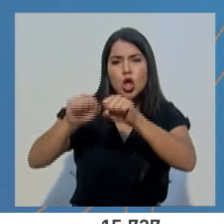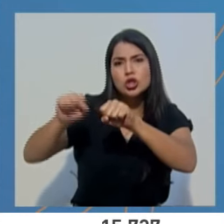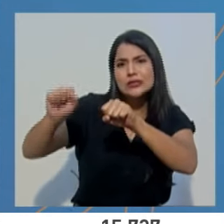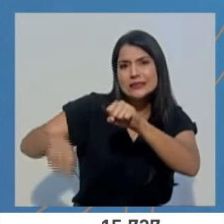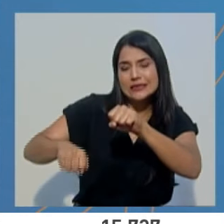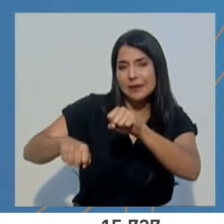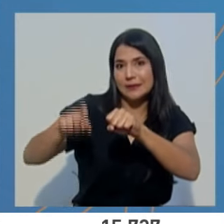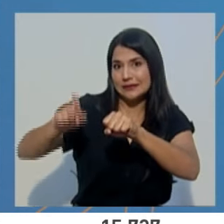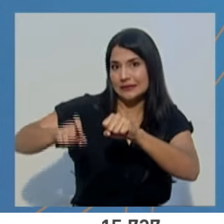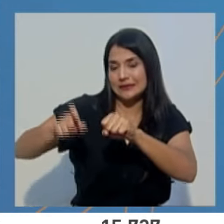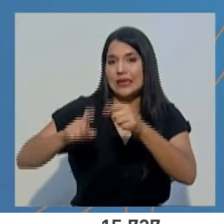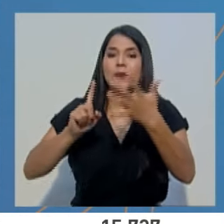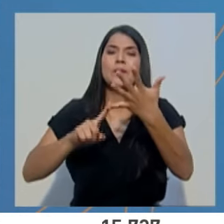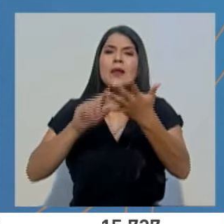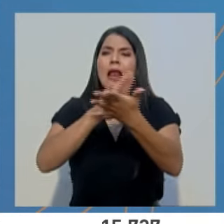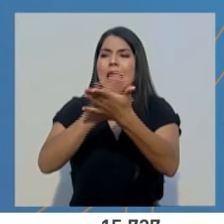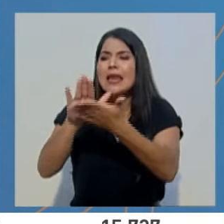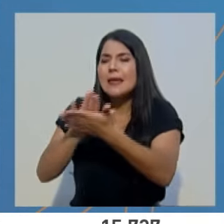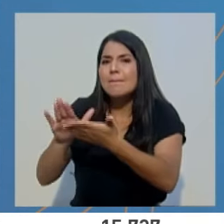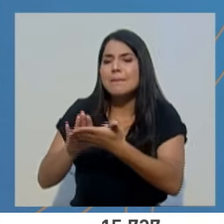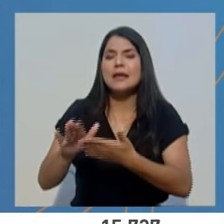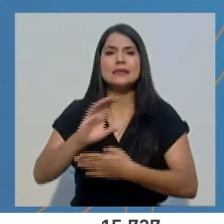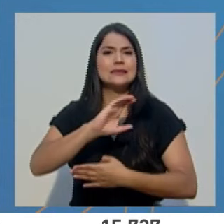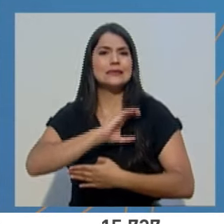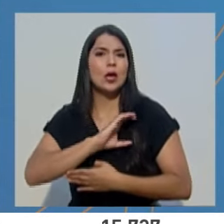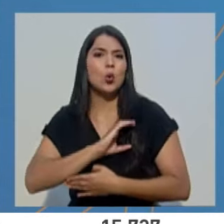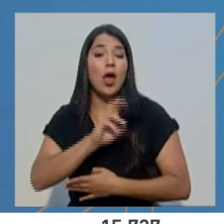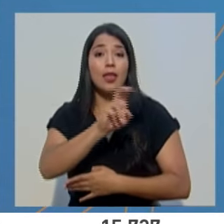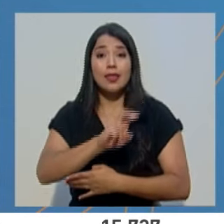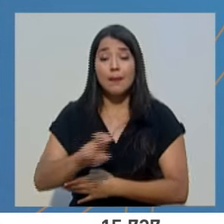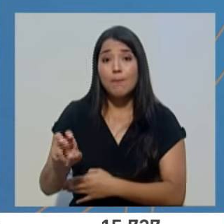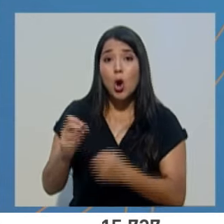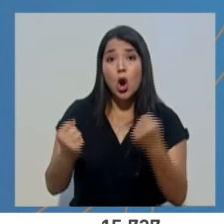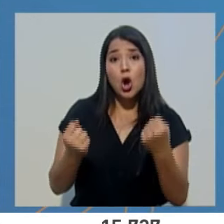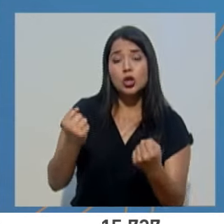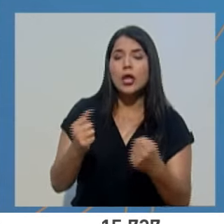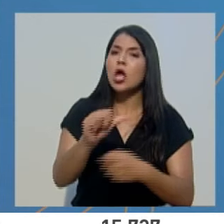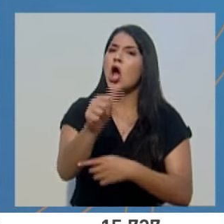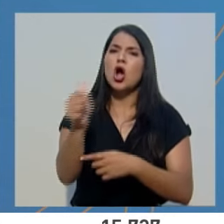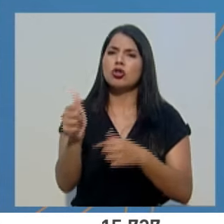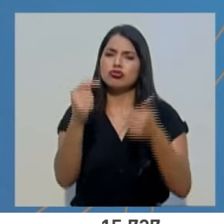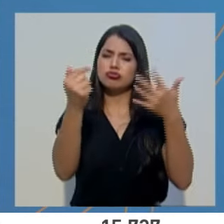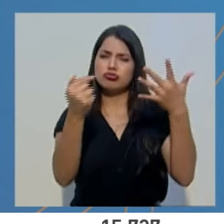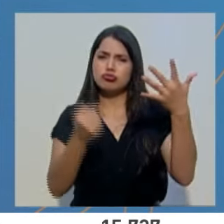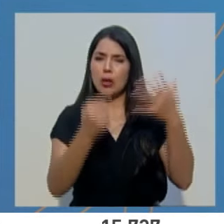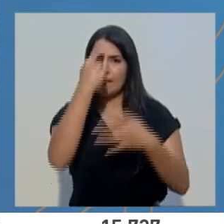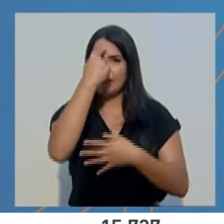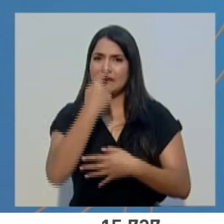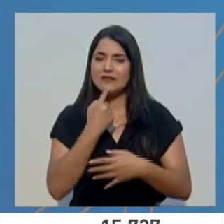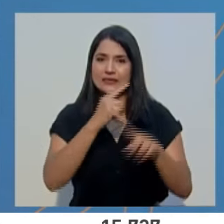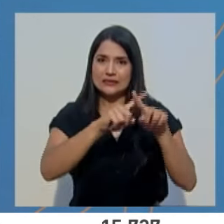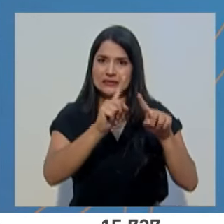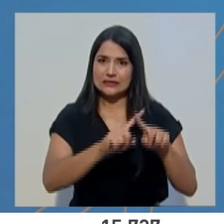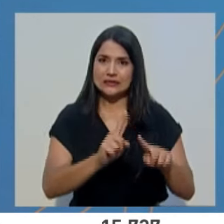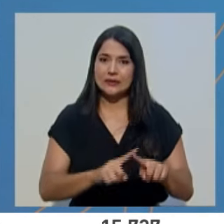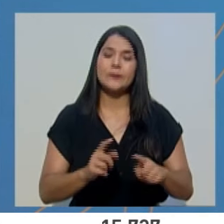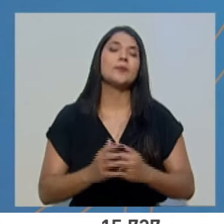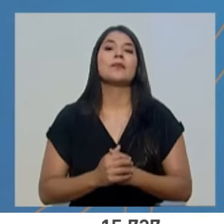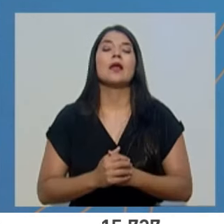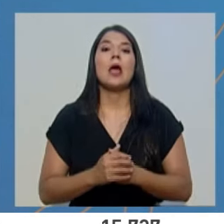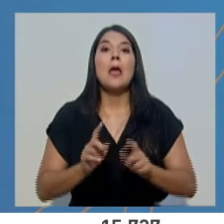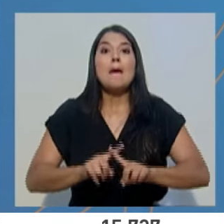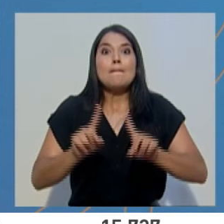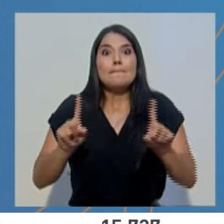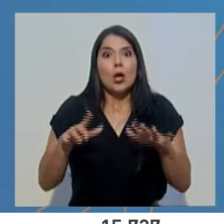electromecánicos, limpieza, seguridad, transporte, entre otros perfiles. Pero ¿cómo